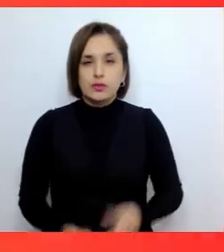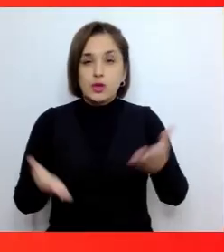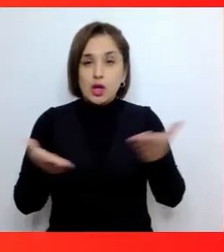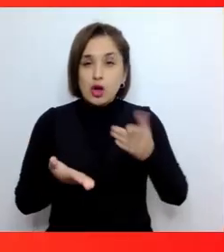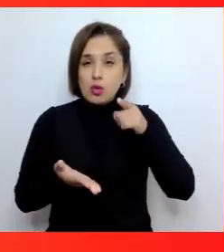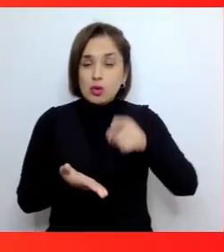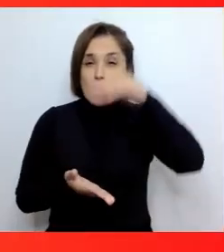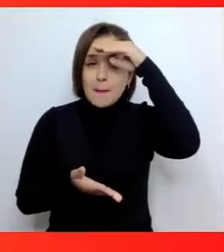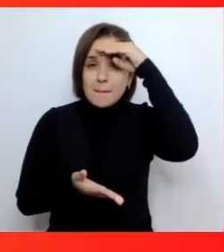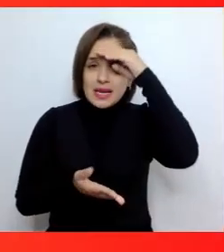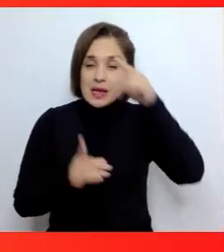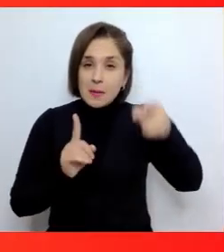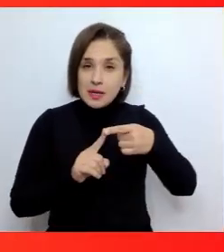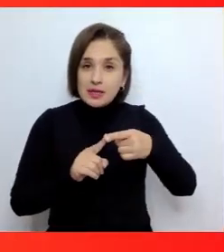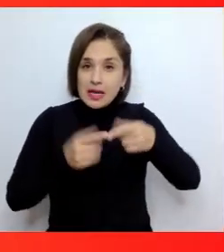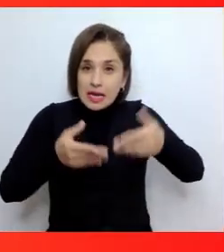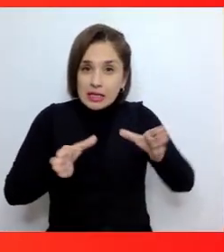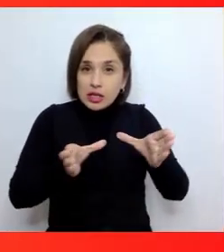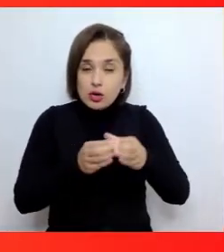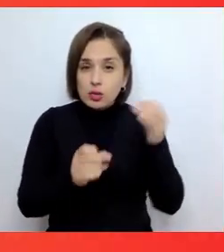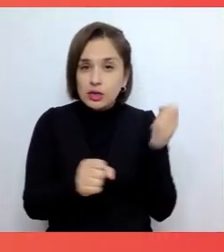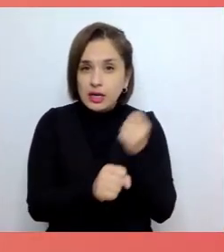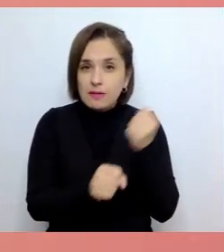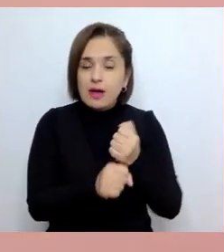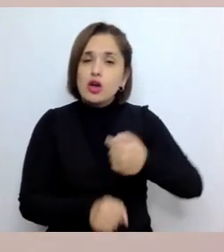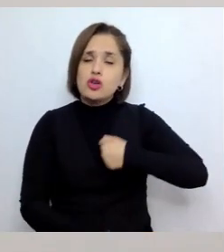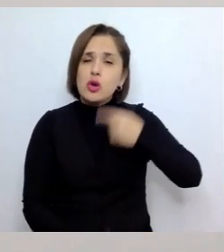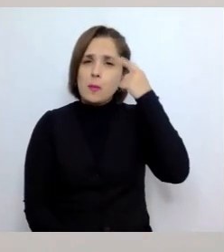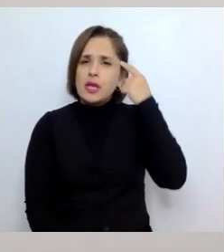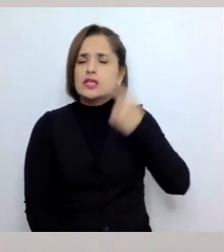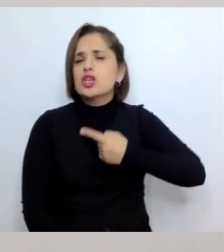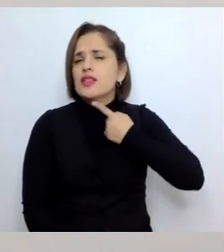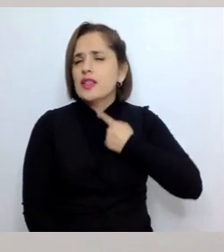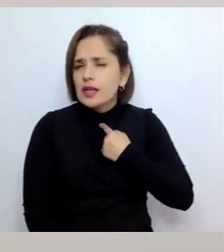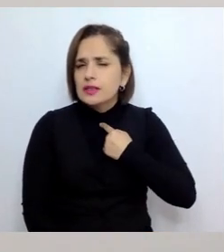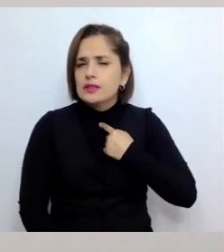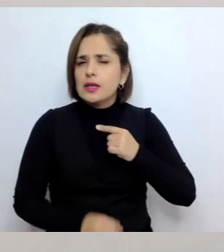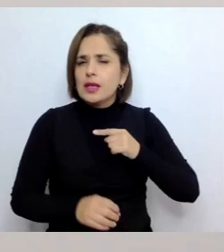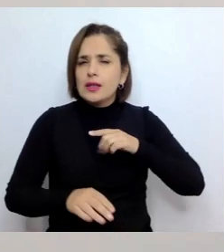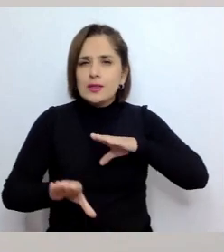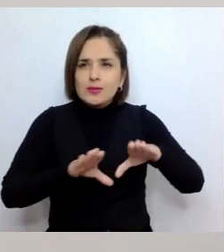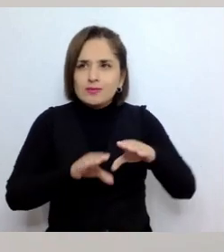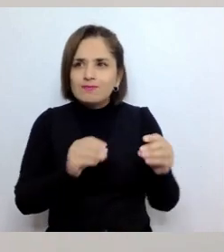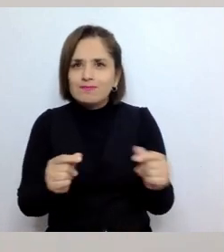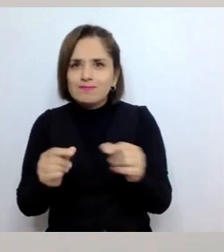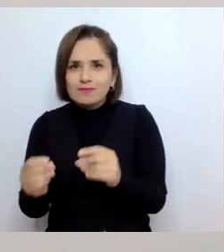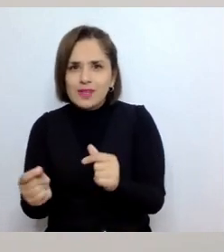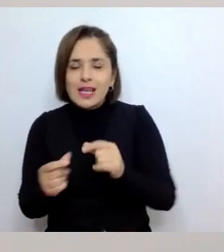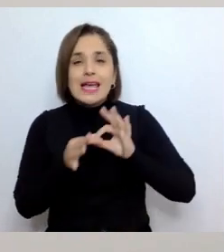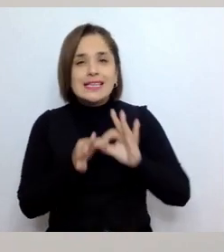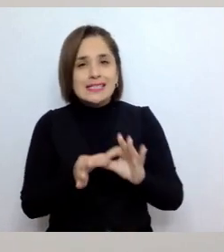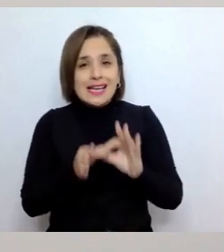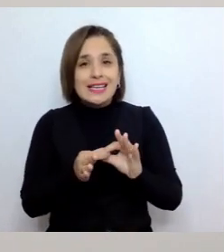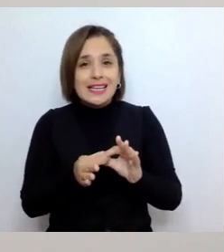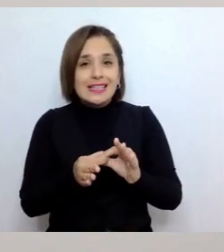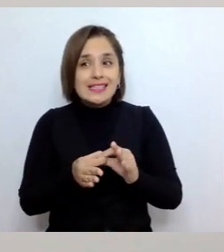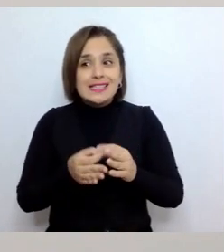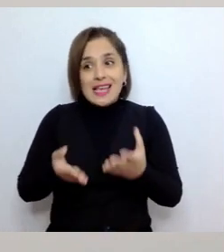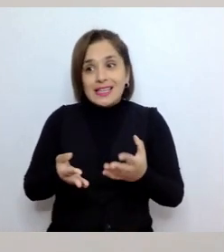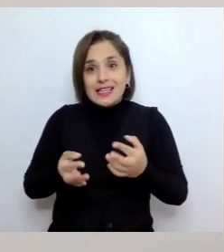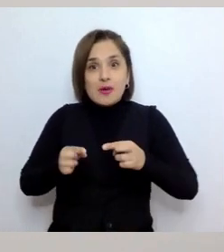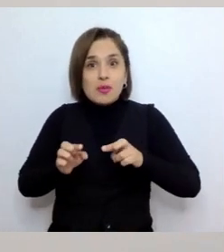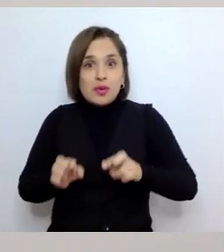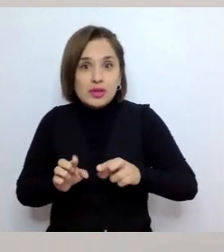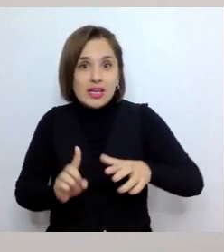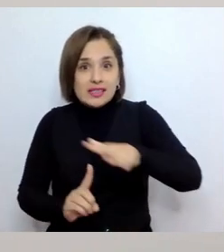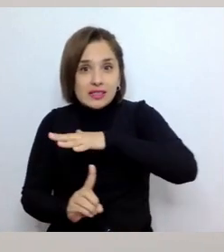¿Cómo fue la experiencia al participar en este workshop? Fue súper interesante, dinámico y se agradecen